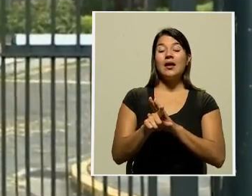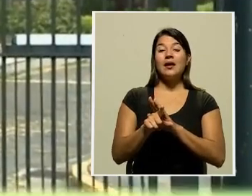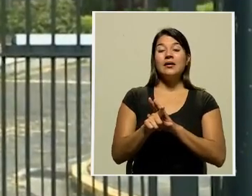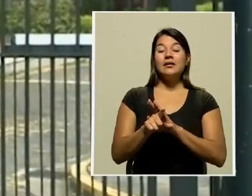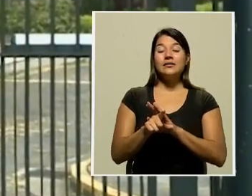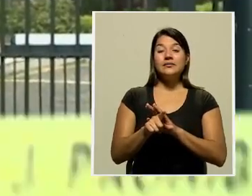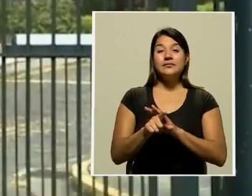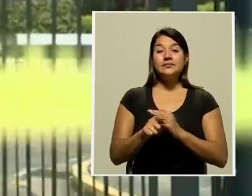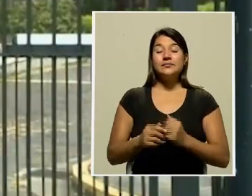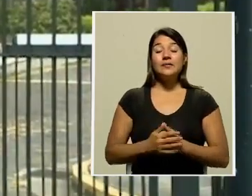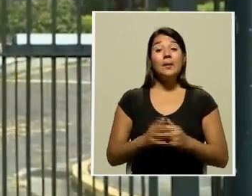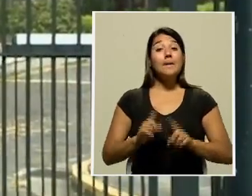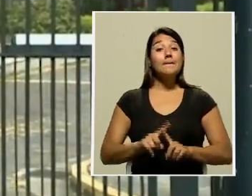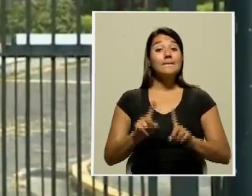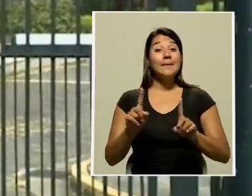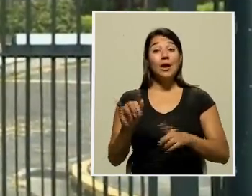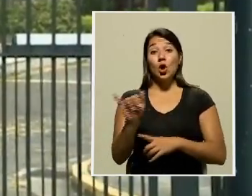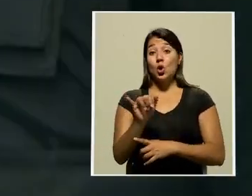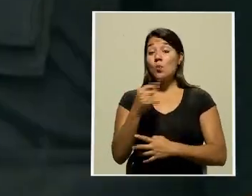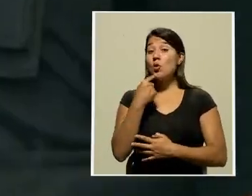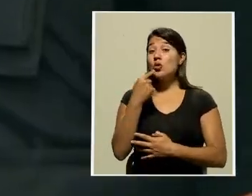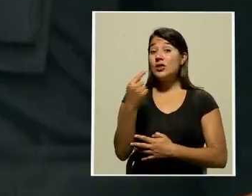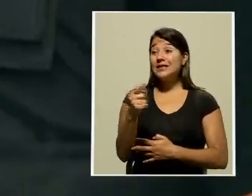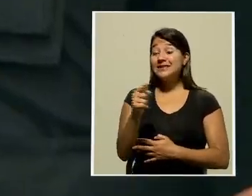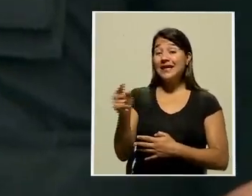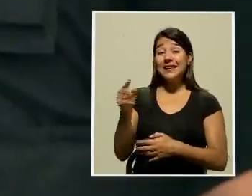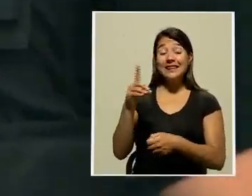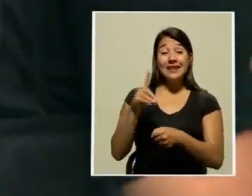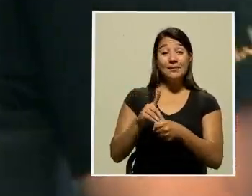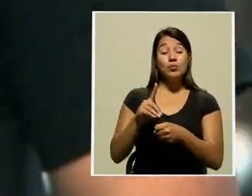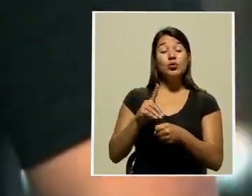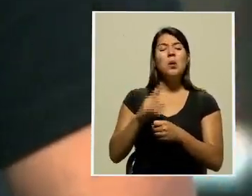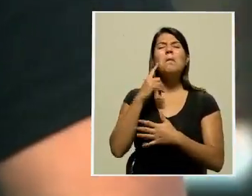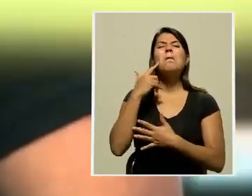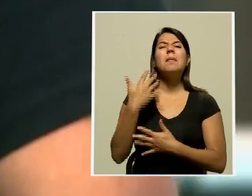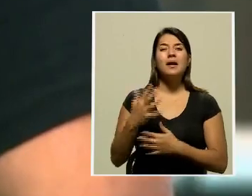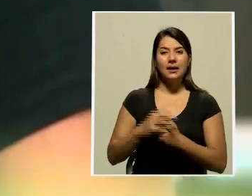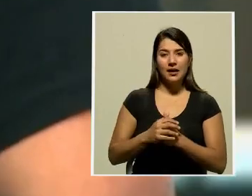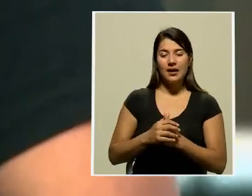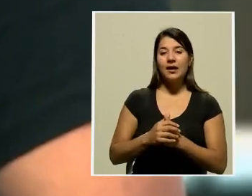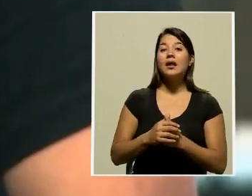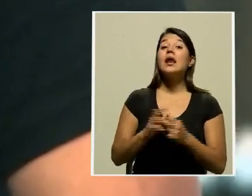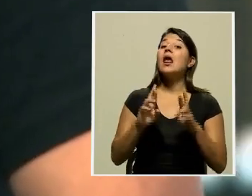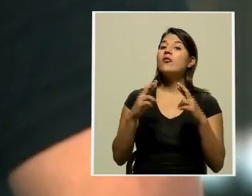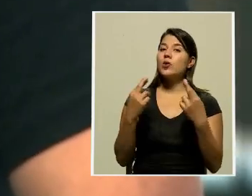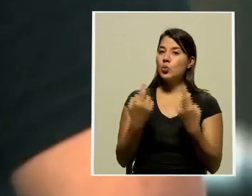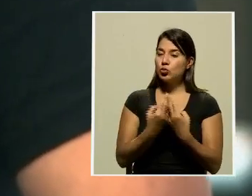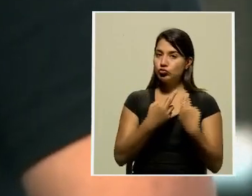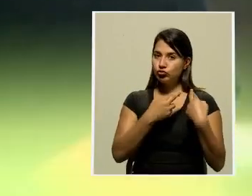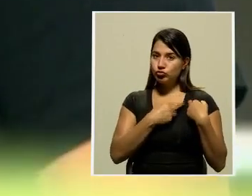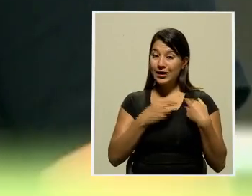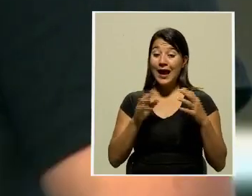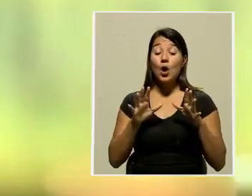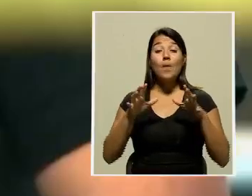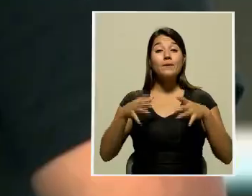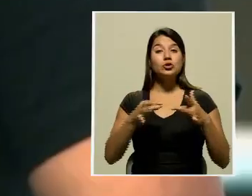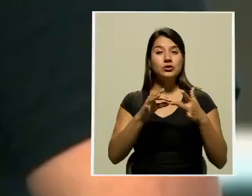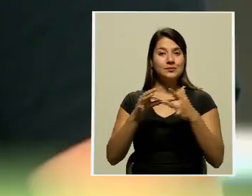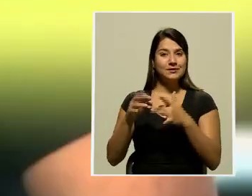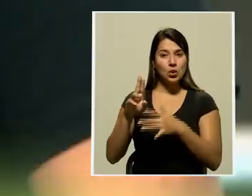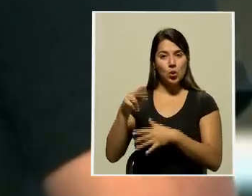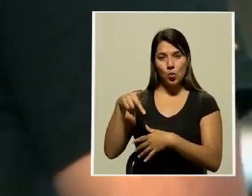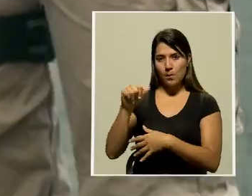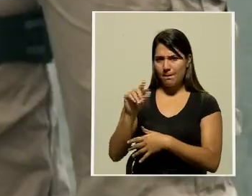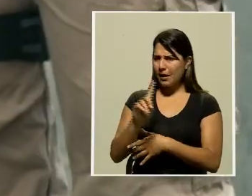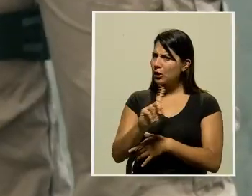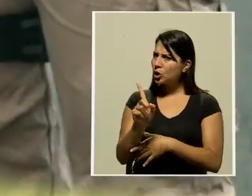plenario legislativo, pero como dicen algunos diputados, en el marco de lo que es la comisión especial de la UPA y no en el